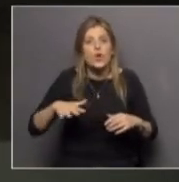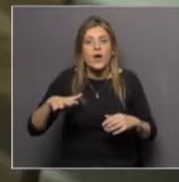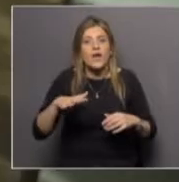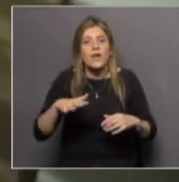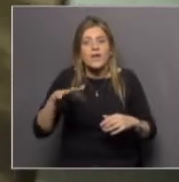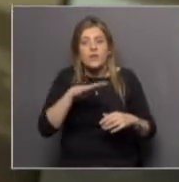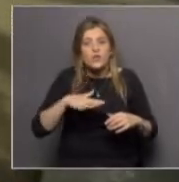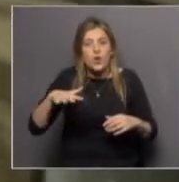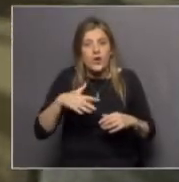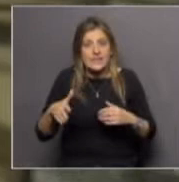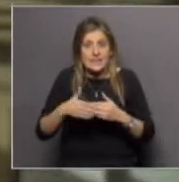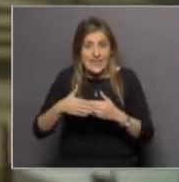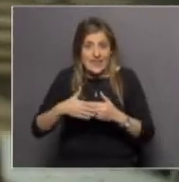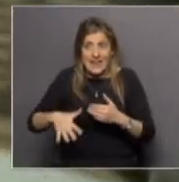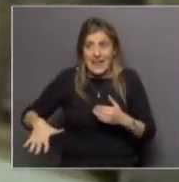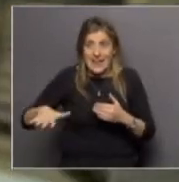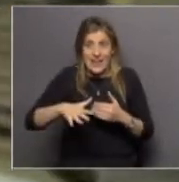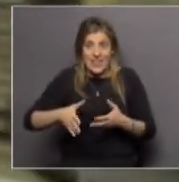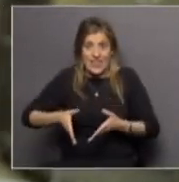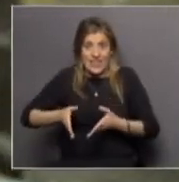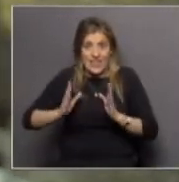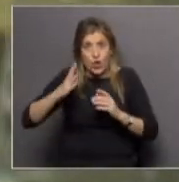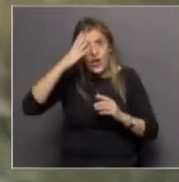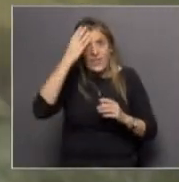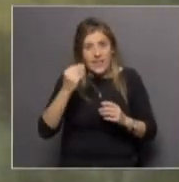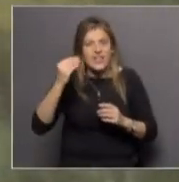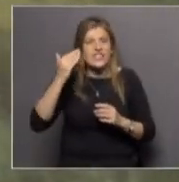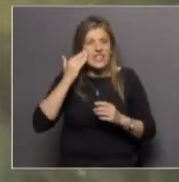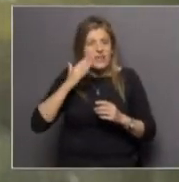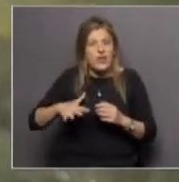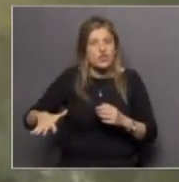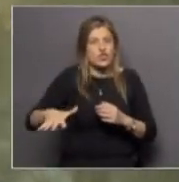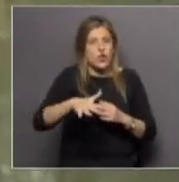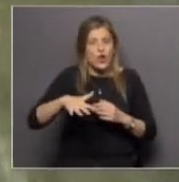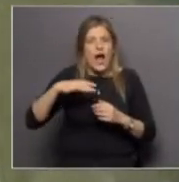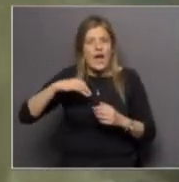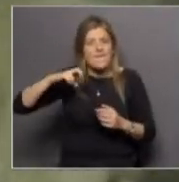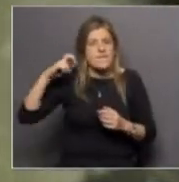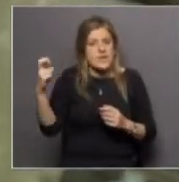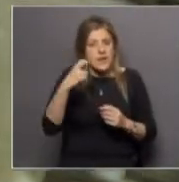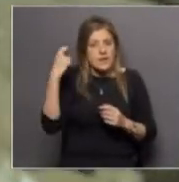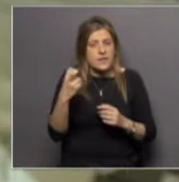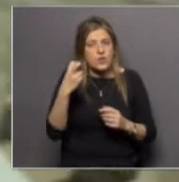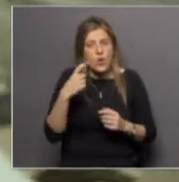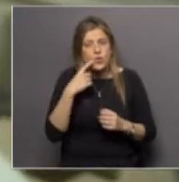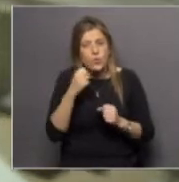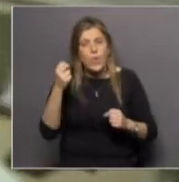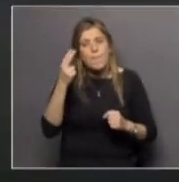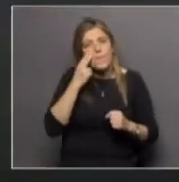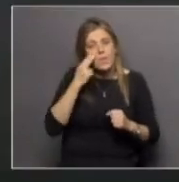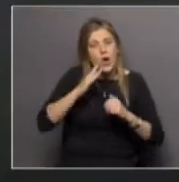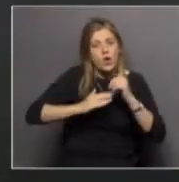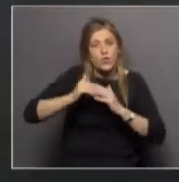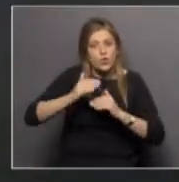en el entorno de la torre iba a haber problemas de viento que bueno luego se vio que efectivamente así lo